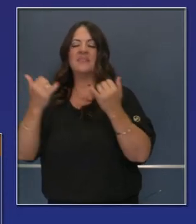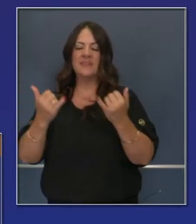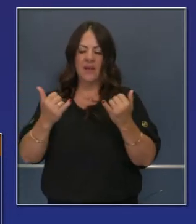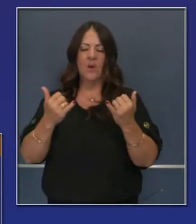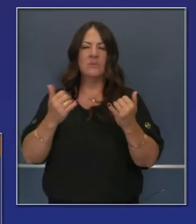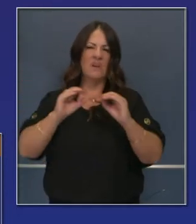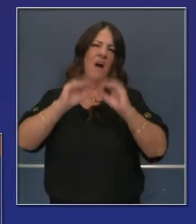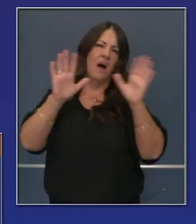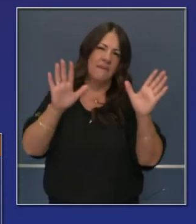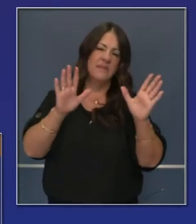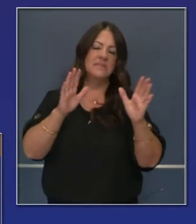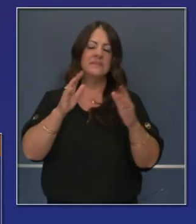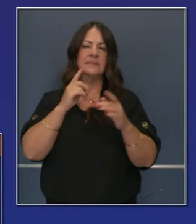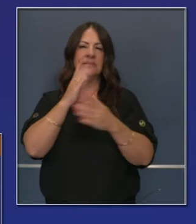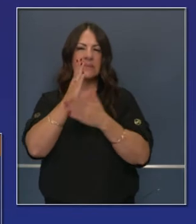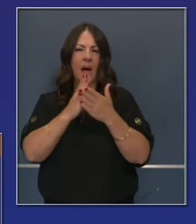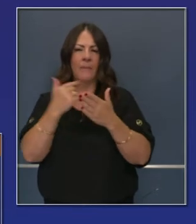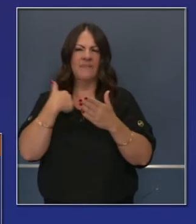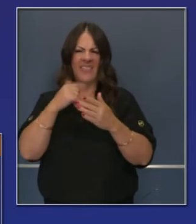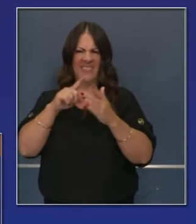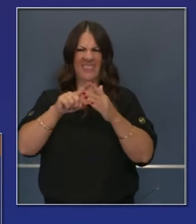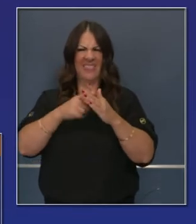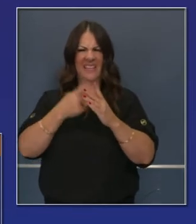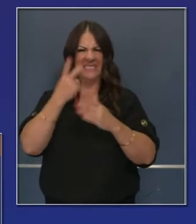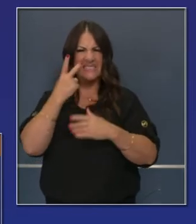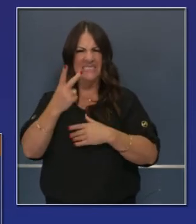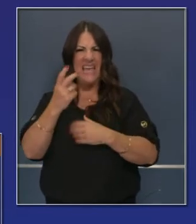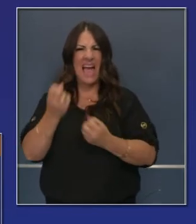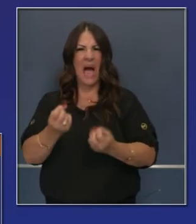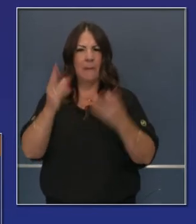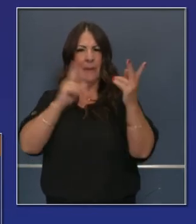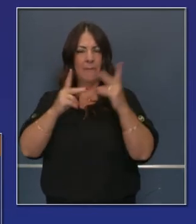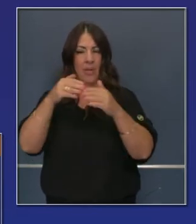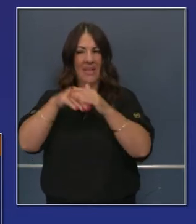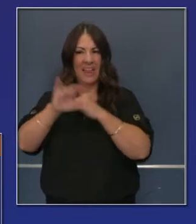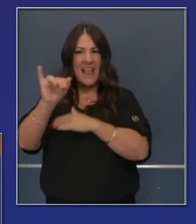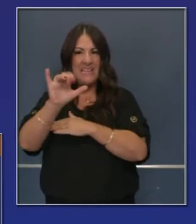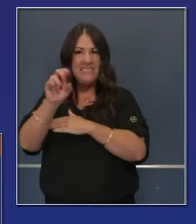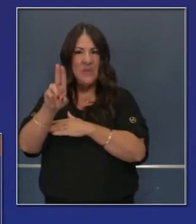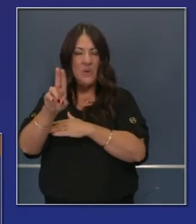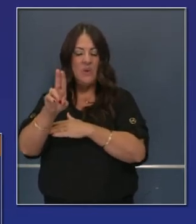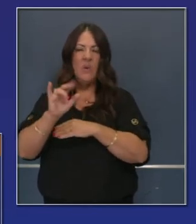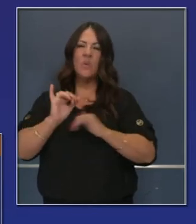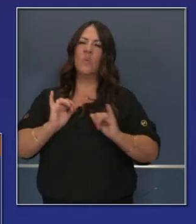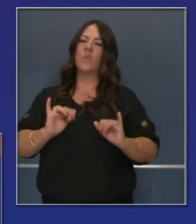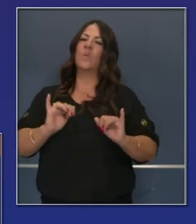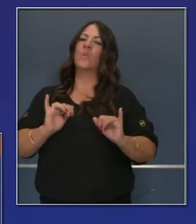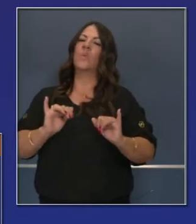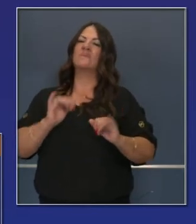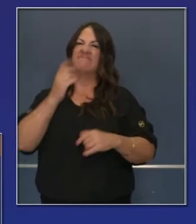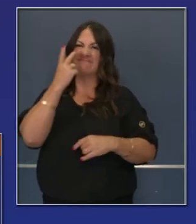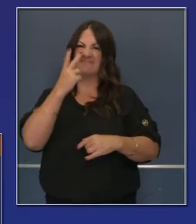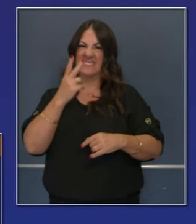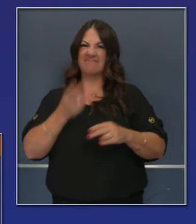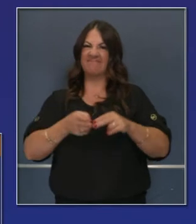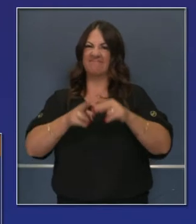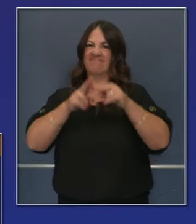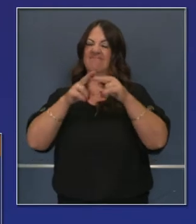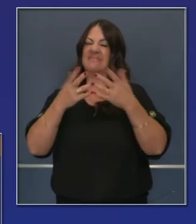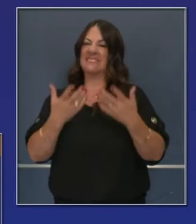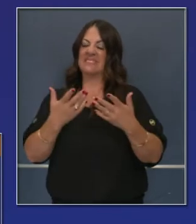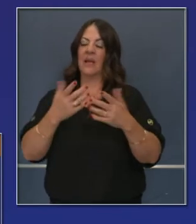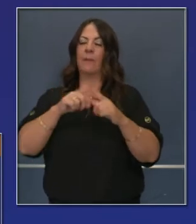es este punto, que es admisiones o internamientos